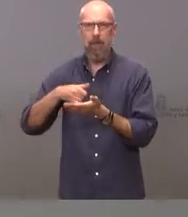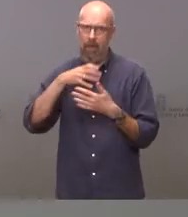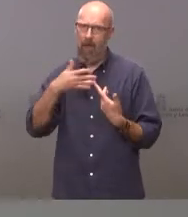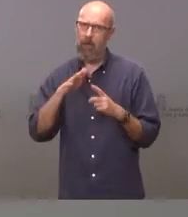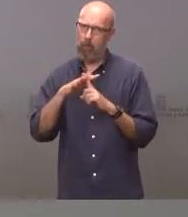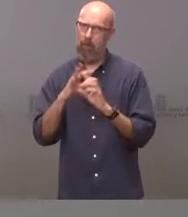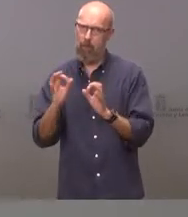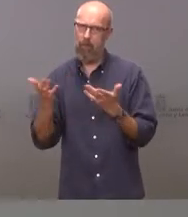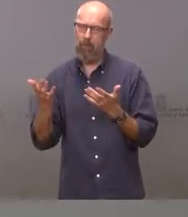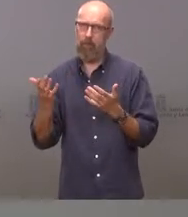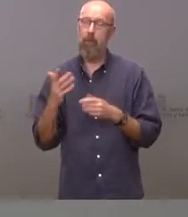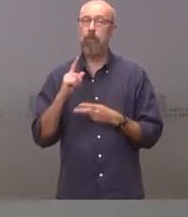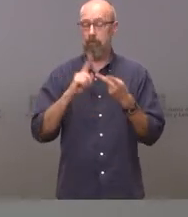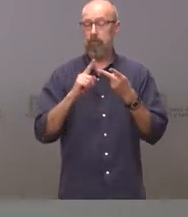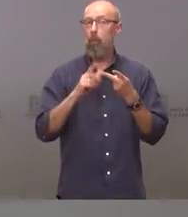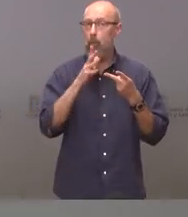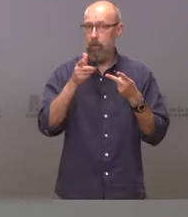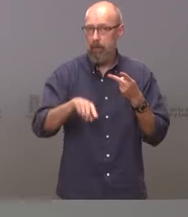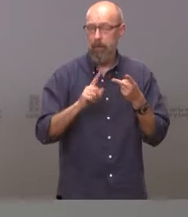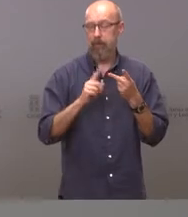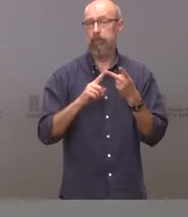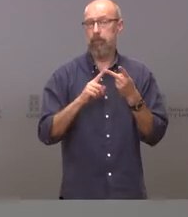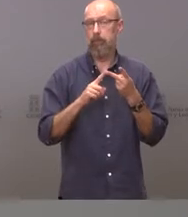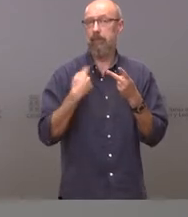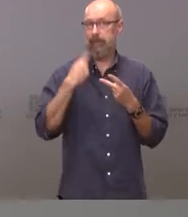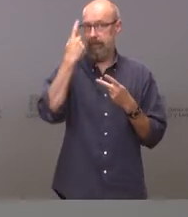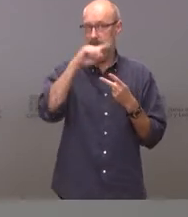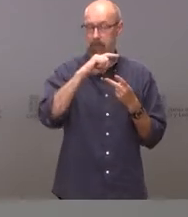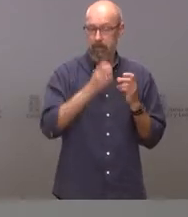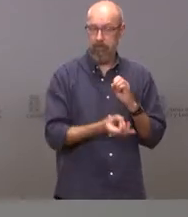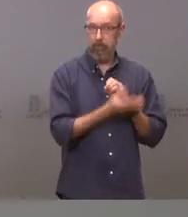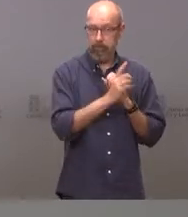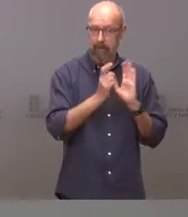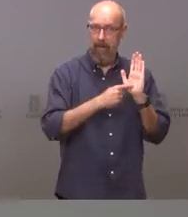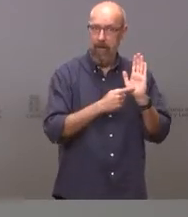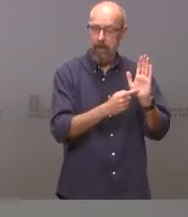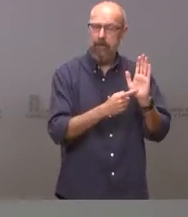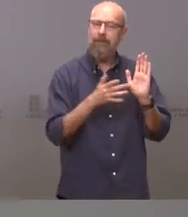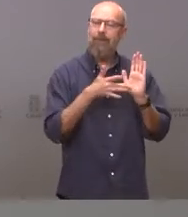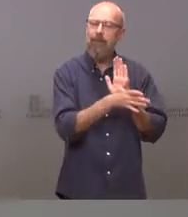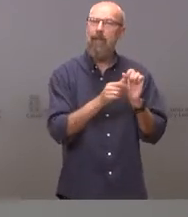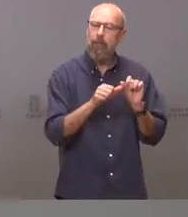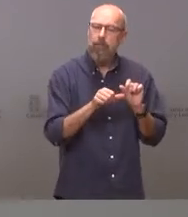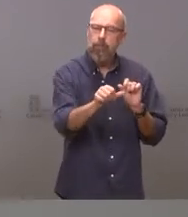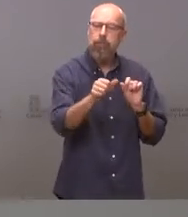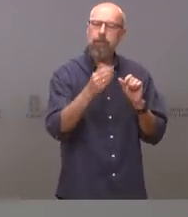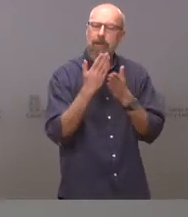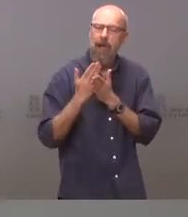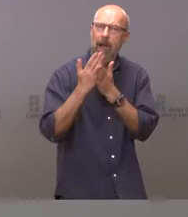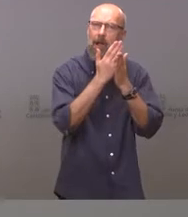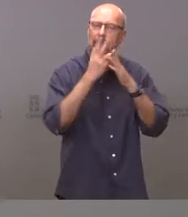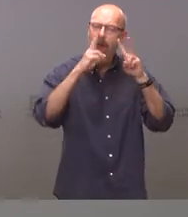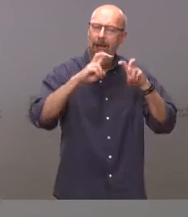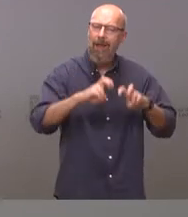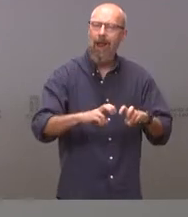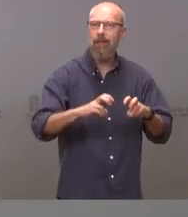En segundo lugar, conocedores de que esto nos permitirá hacer un análisis sosegado de la actual situación para, a